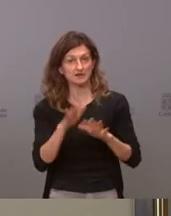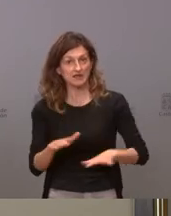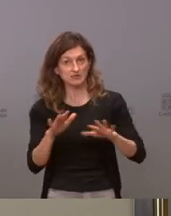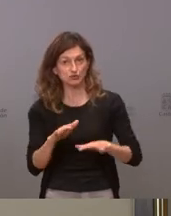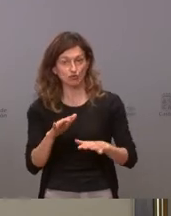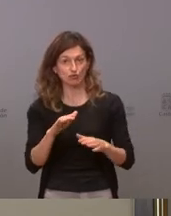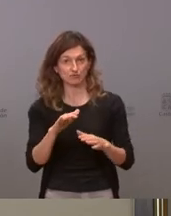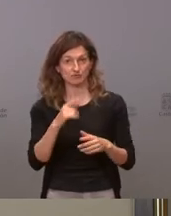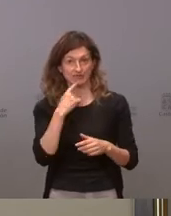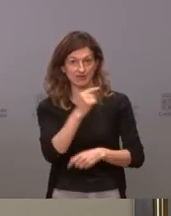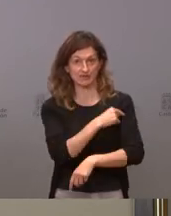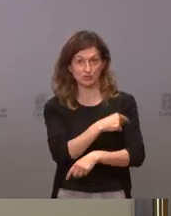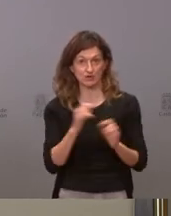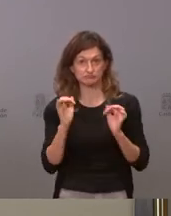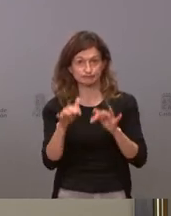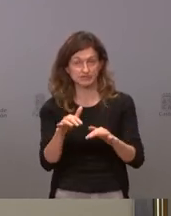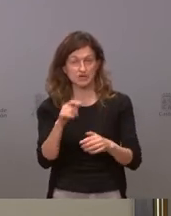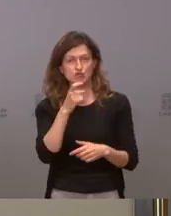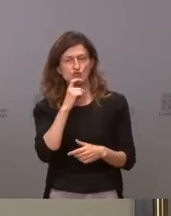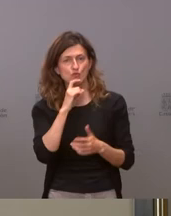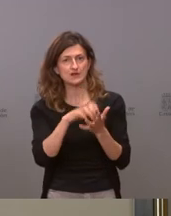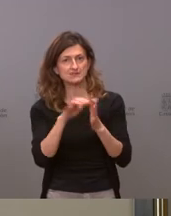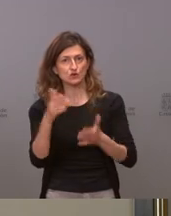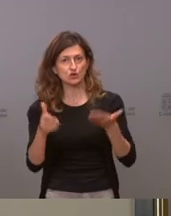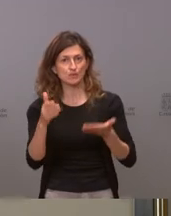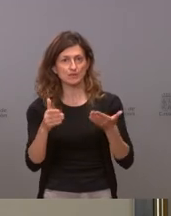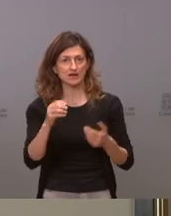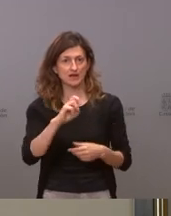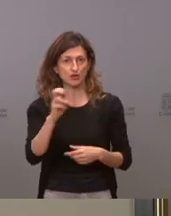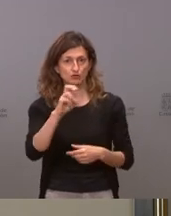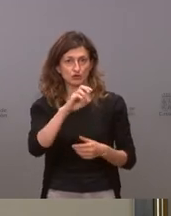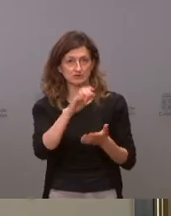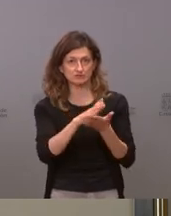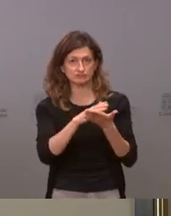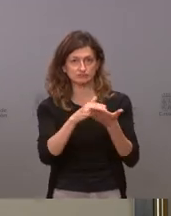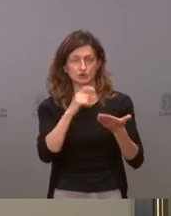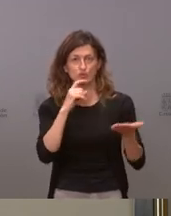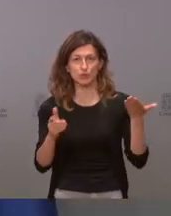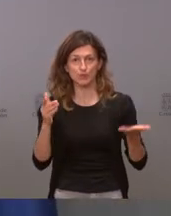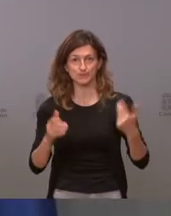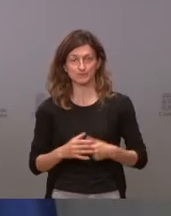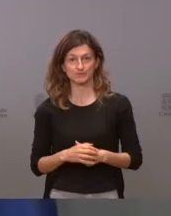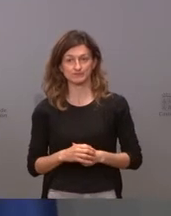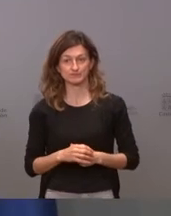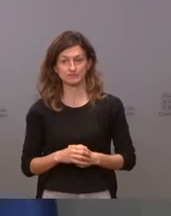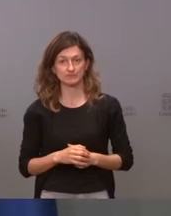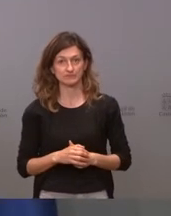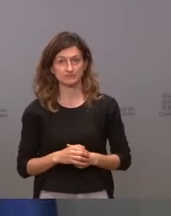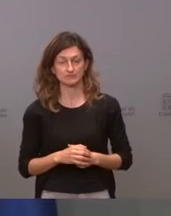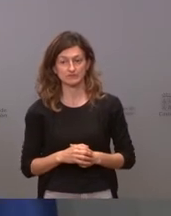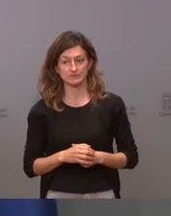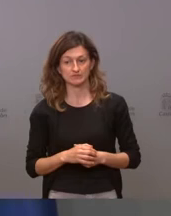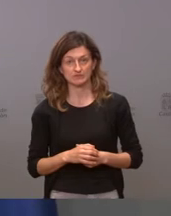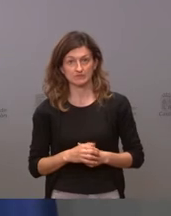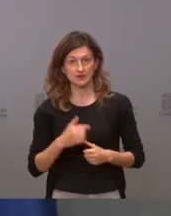que ha anunciado ¿cómo está ahora mismo Castilla y León en comparación con otros territorios? esa es una buena pregunta y eso se